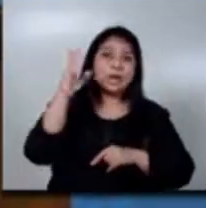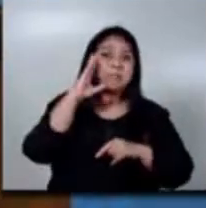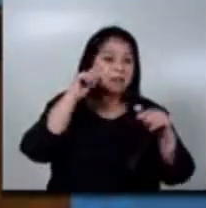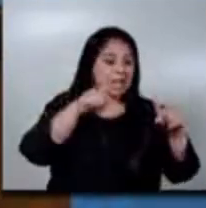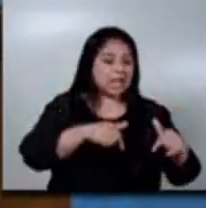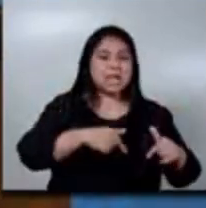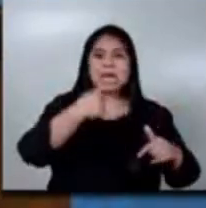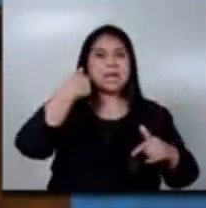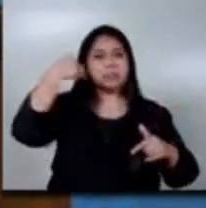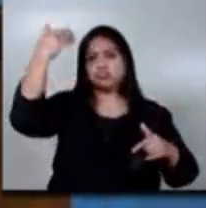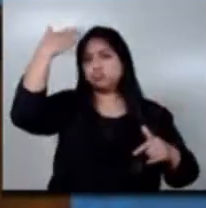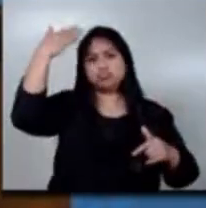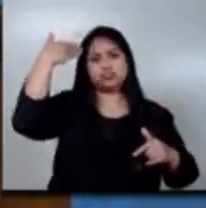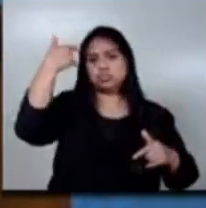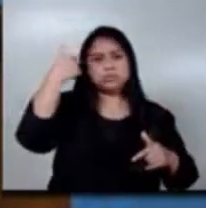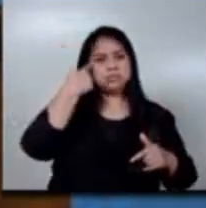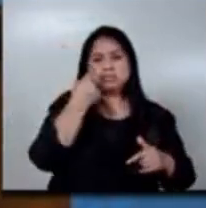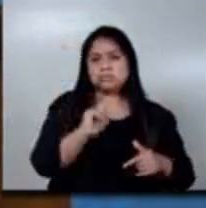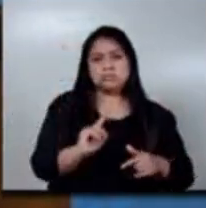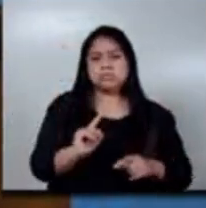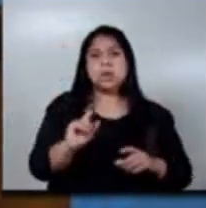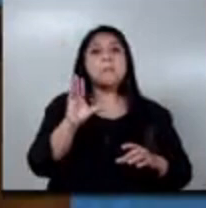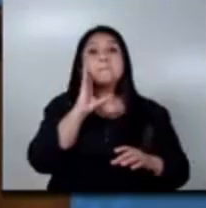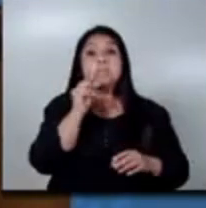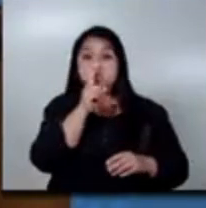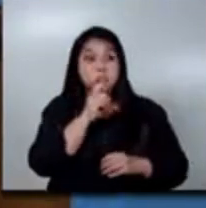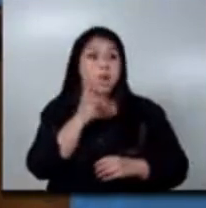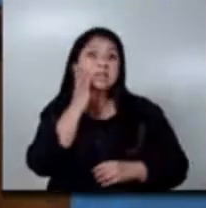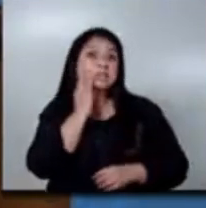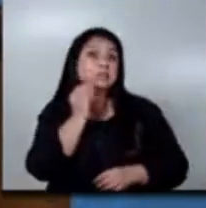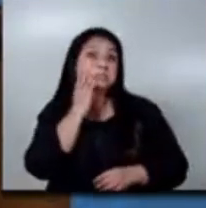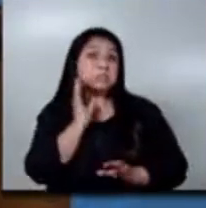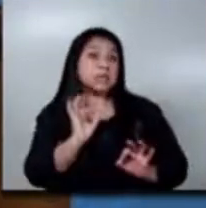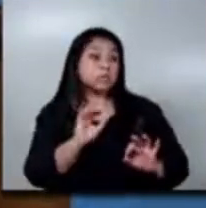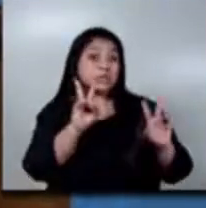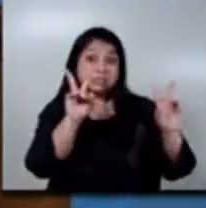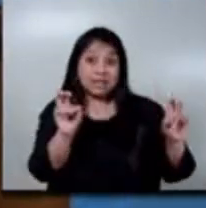desconoce con exactitud, pues, no tenemos suficientes expertos, ¿no?, en ese tema.